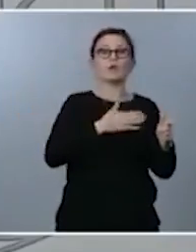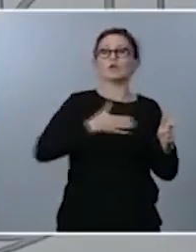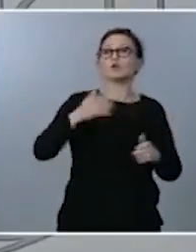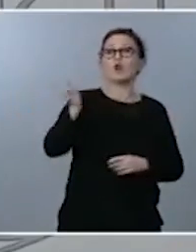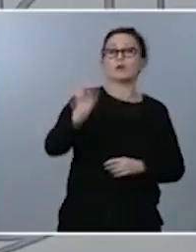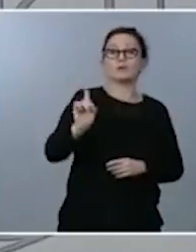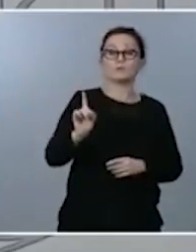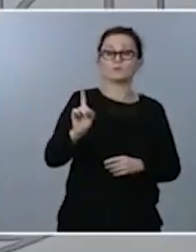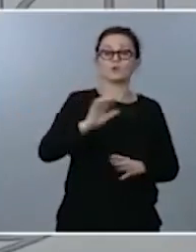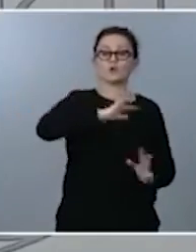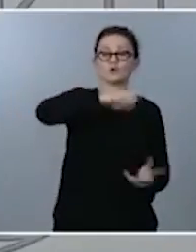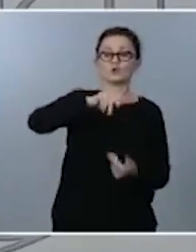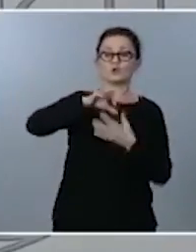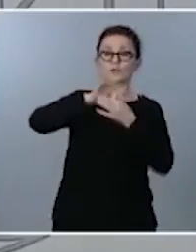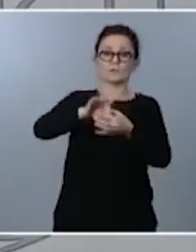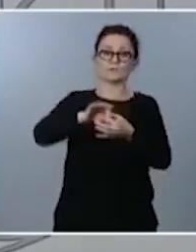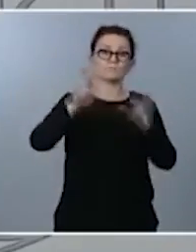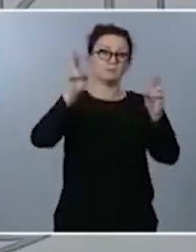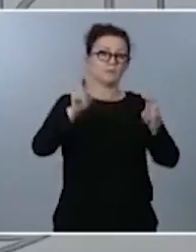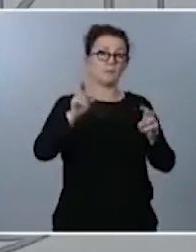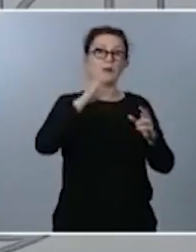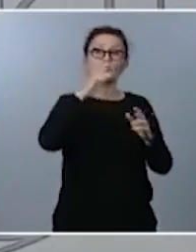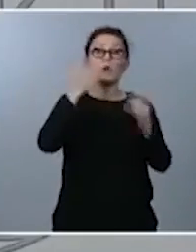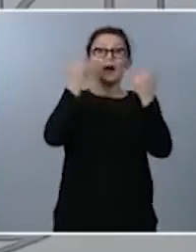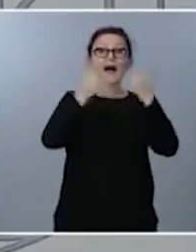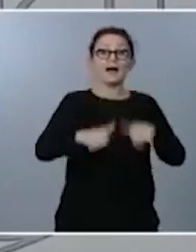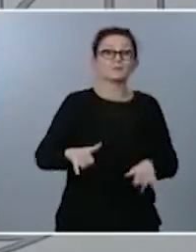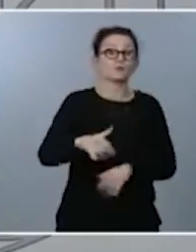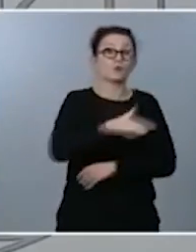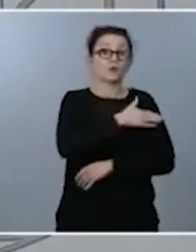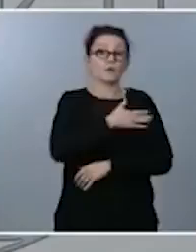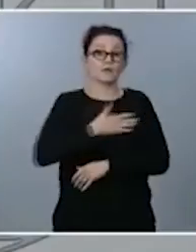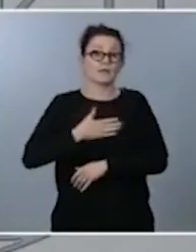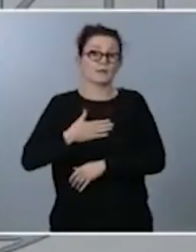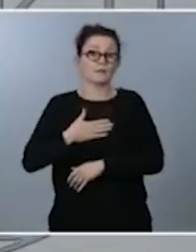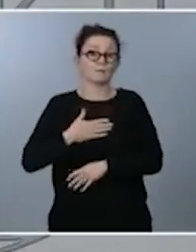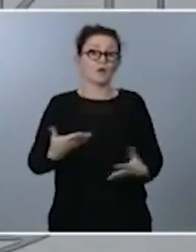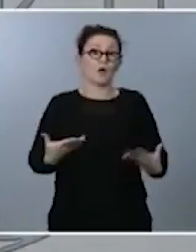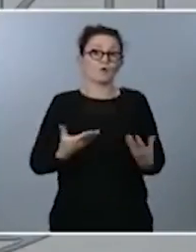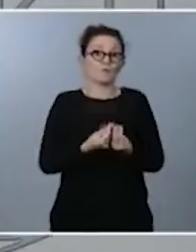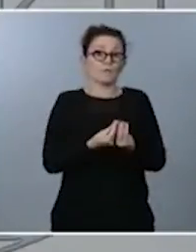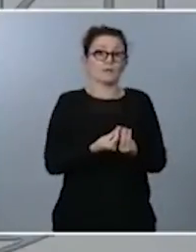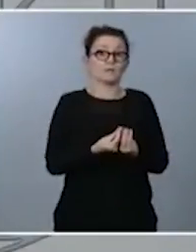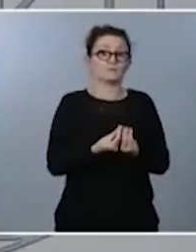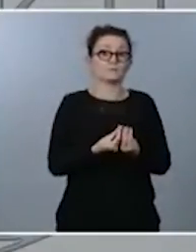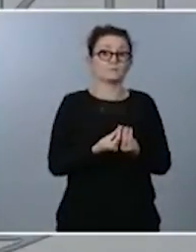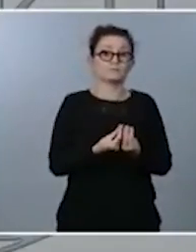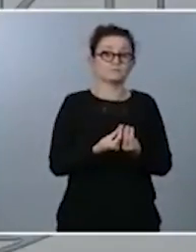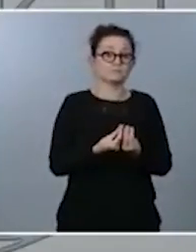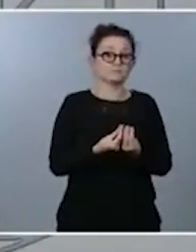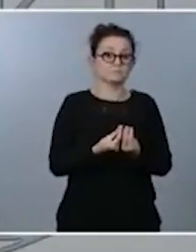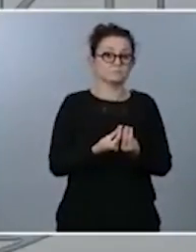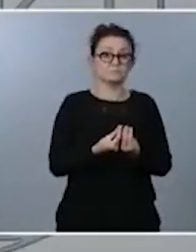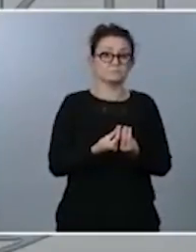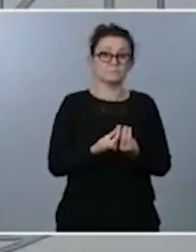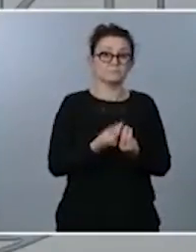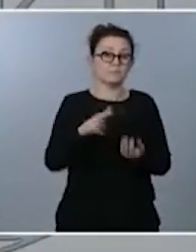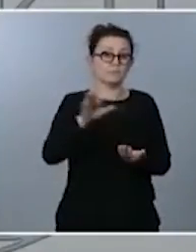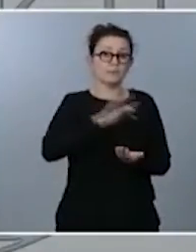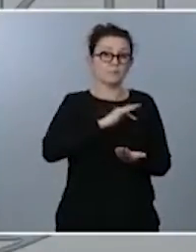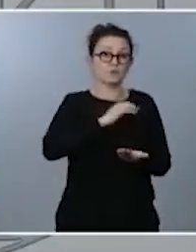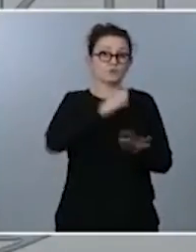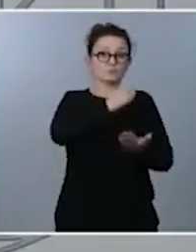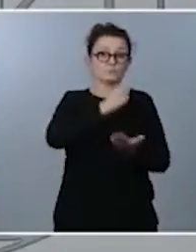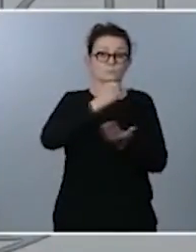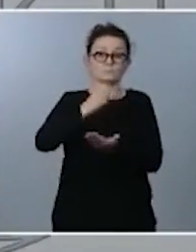tipo lo único que hacemos en ese acto es acompañar con el esfuerzo de los ministros a la entrega de premios de un medio de